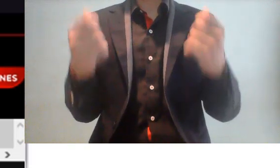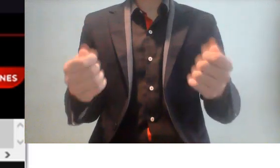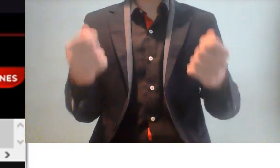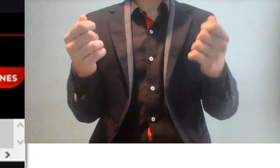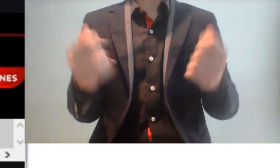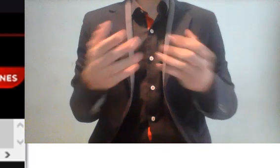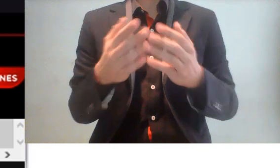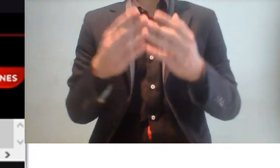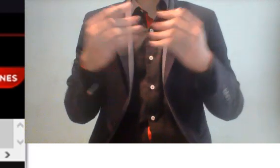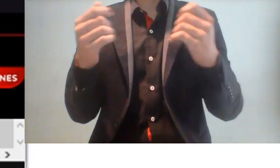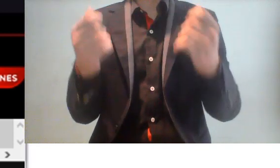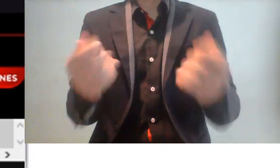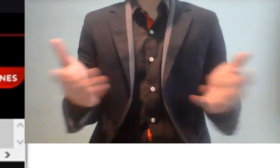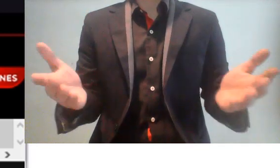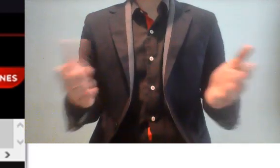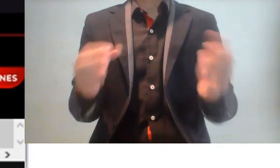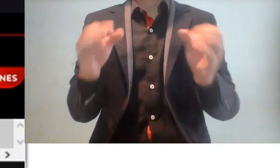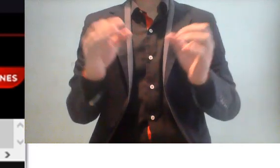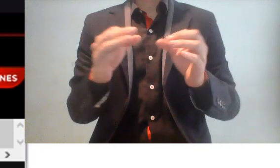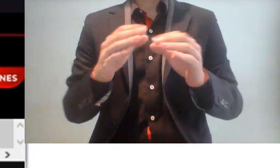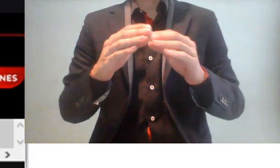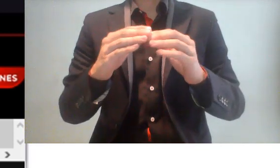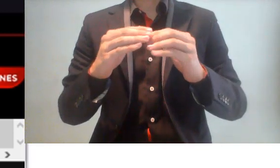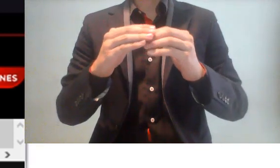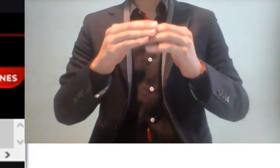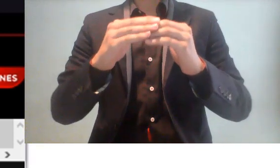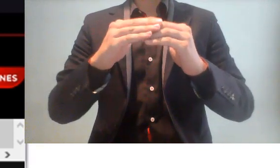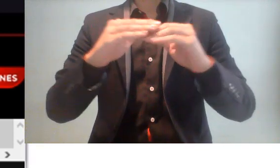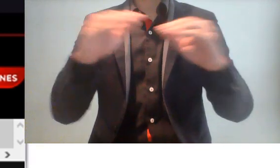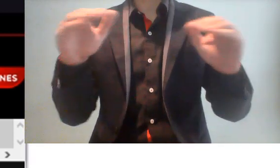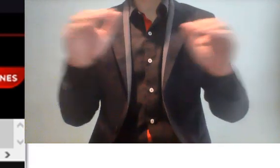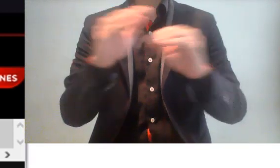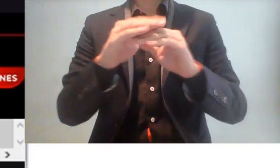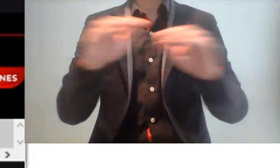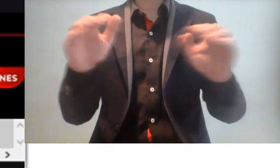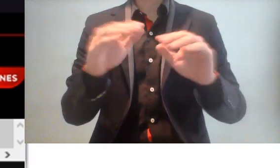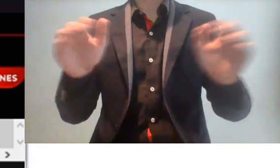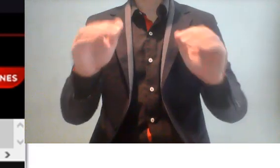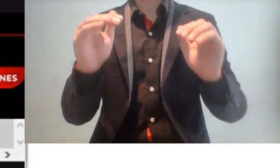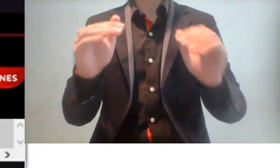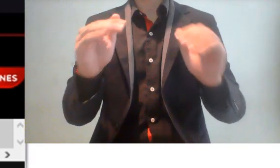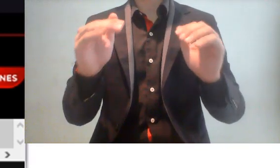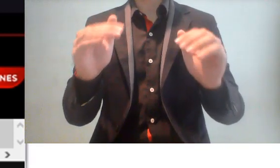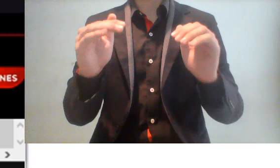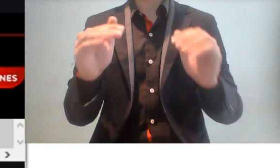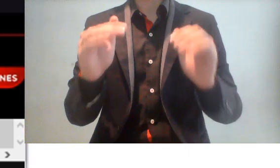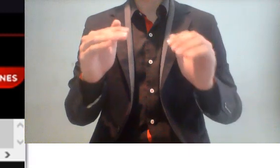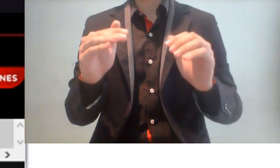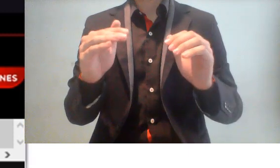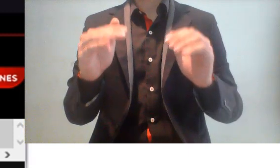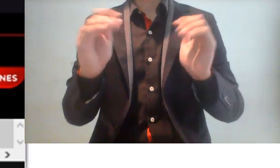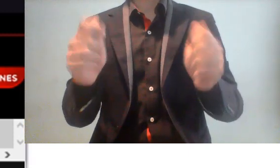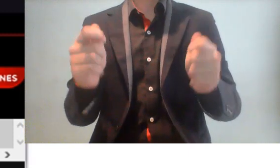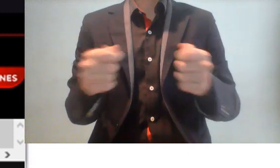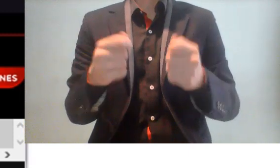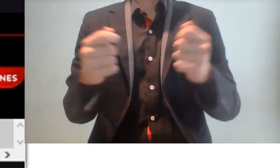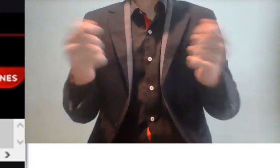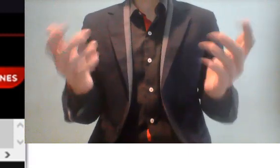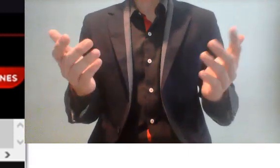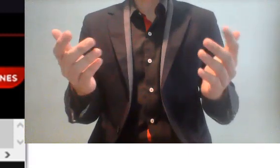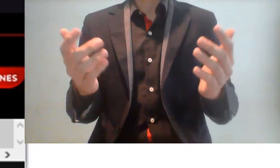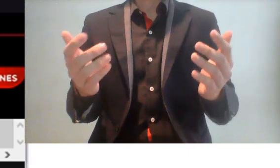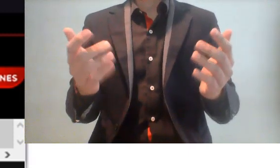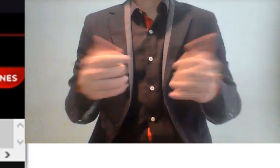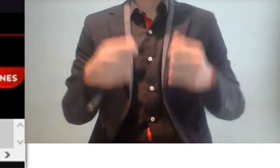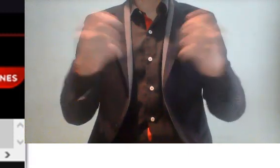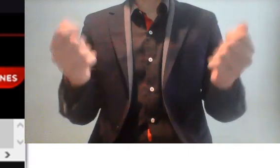Porque yo no veo, yo no entiendo, ni siquiera puedo analizar así por encimita al hecho de que me vengas a decir que una persona que gana